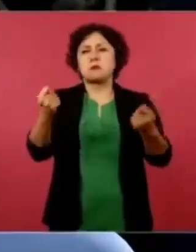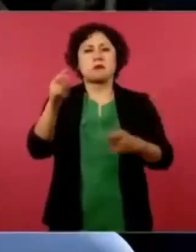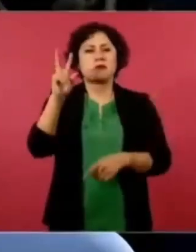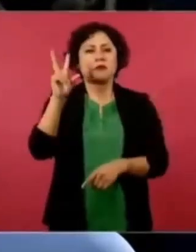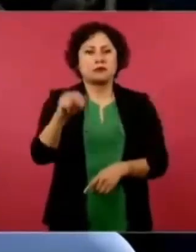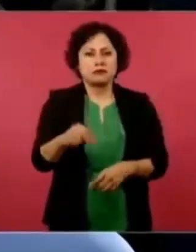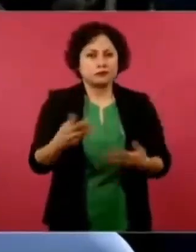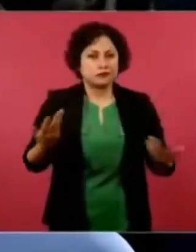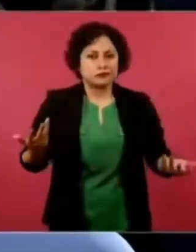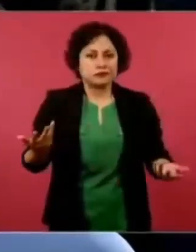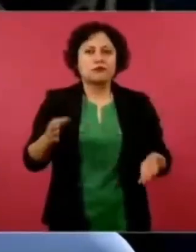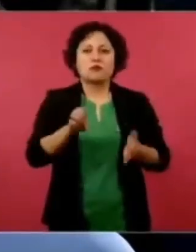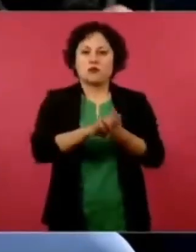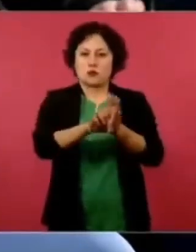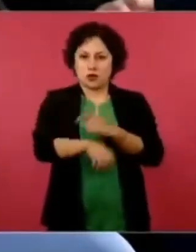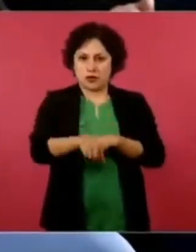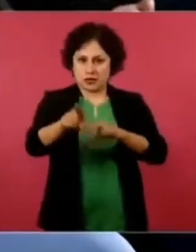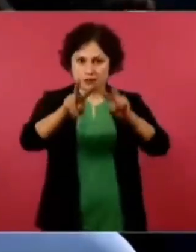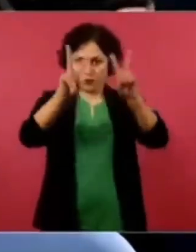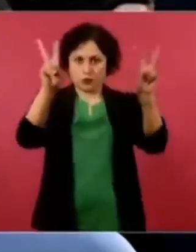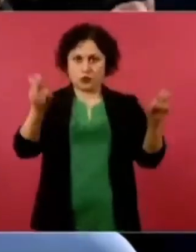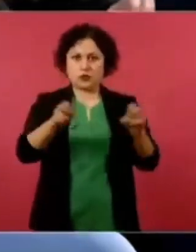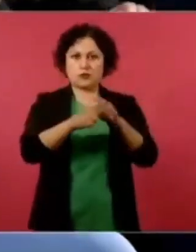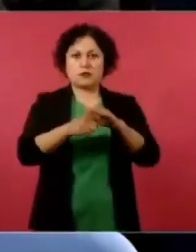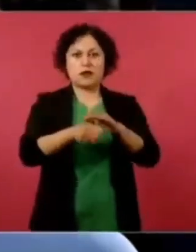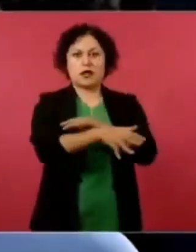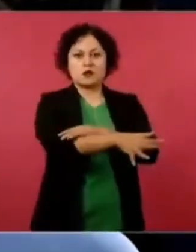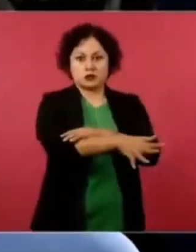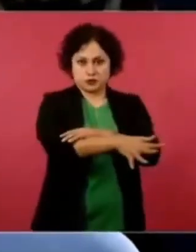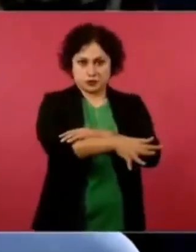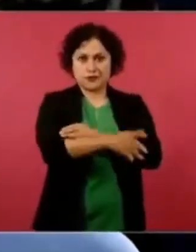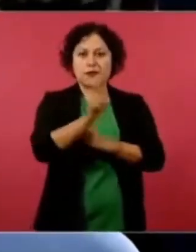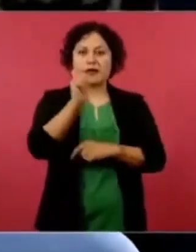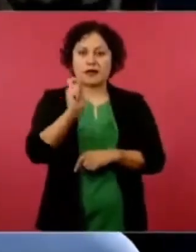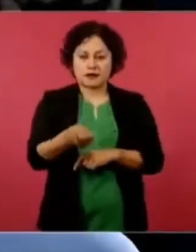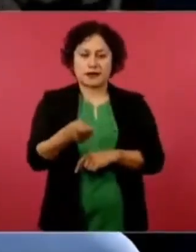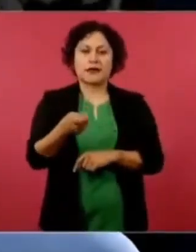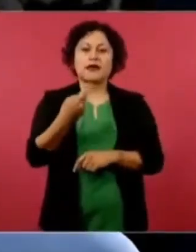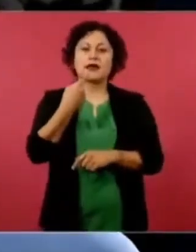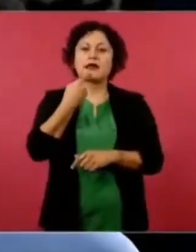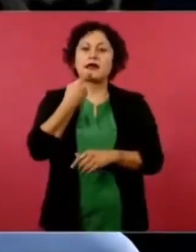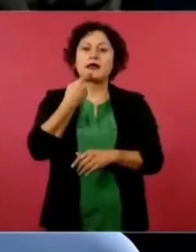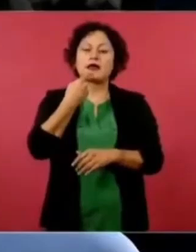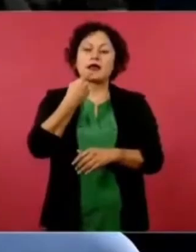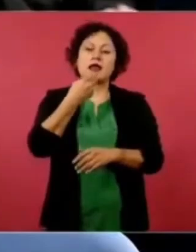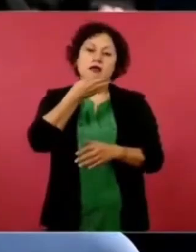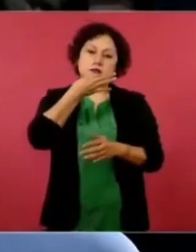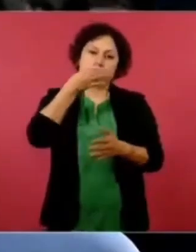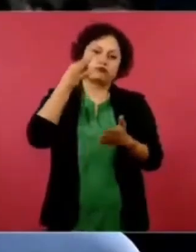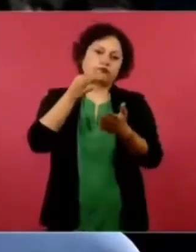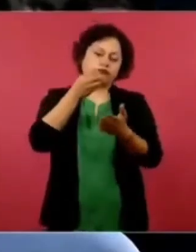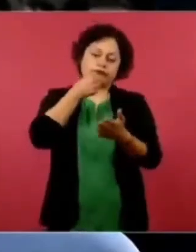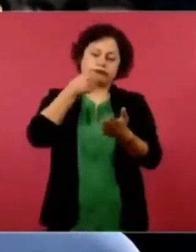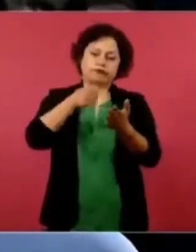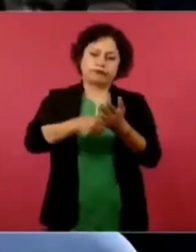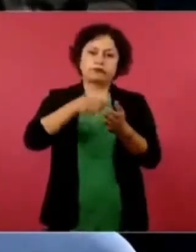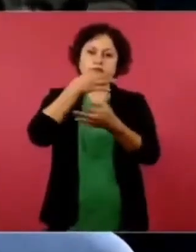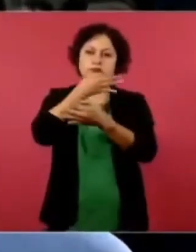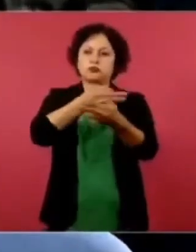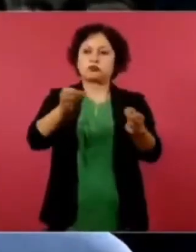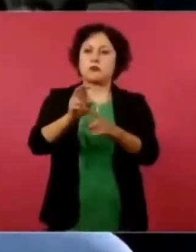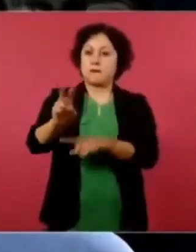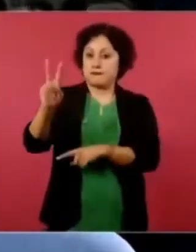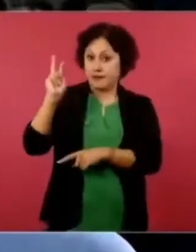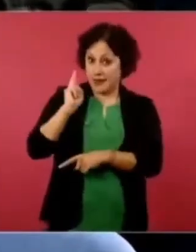Por ejemplo, el caso Ayotzinapa, este comunicado que publicaron el viernes, con lo que usted me está diciendo,